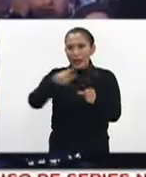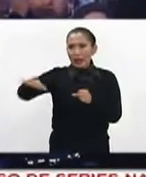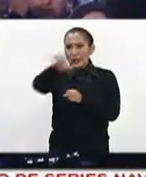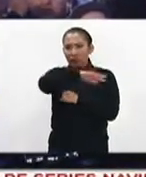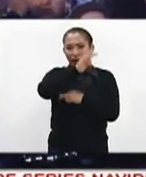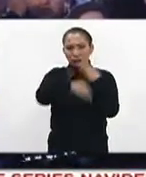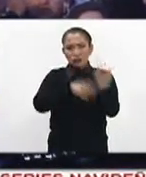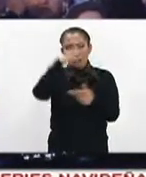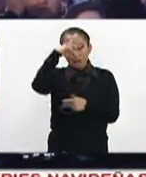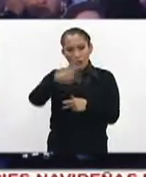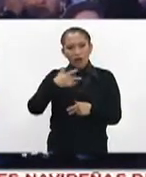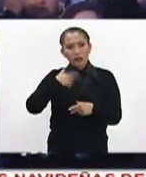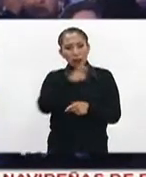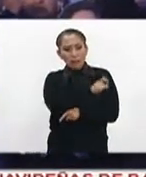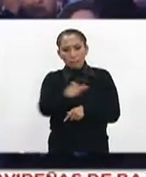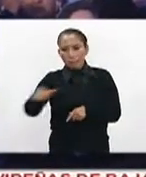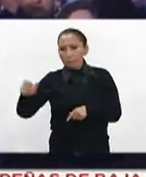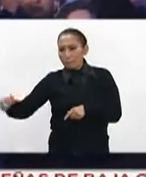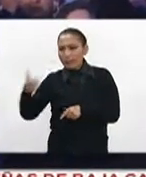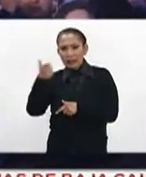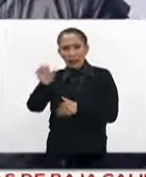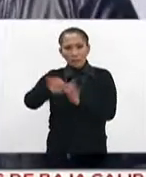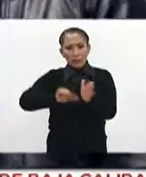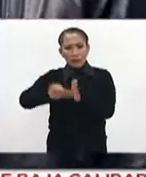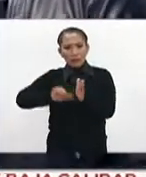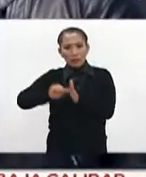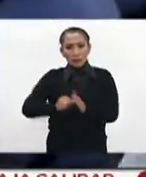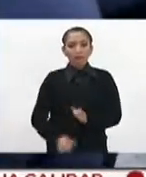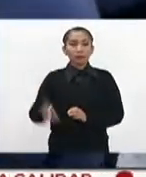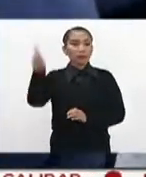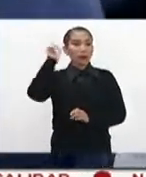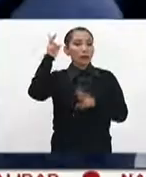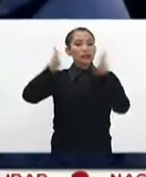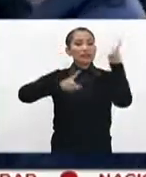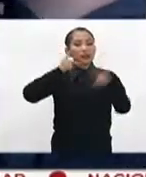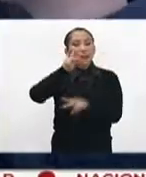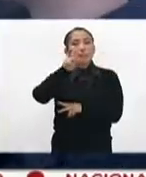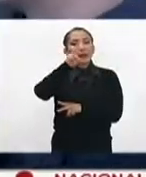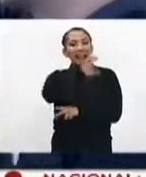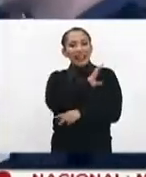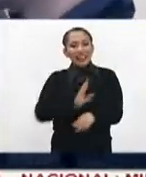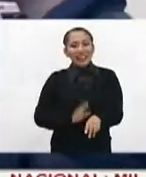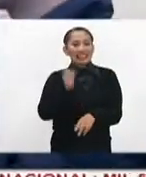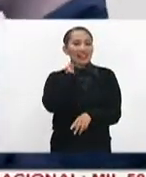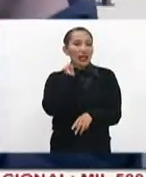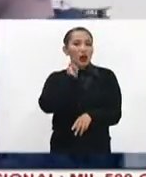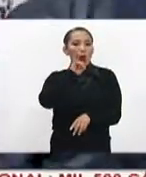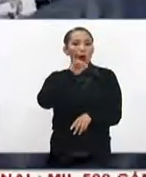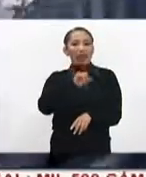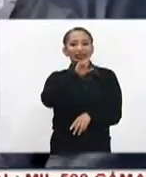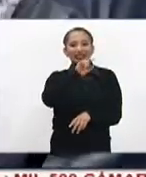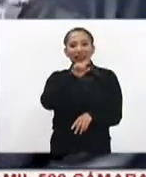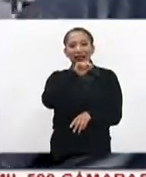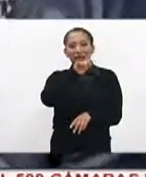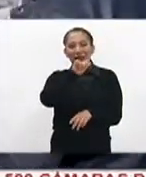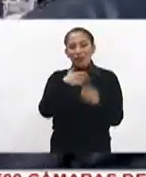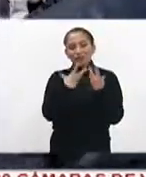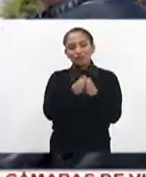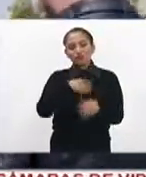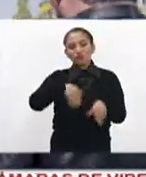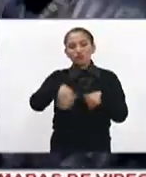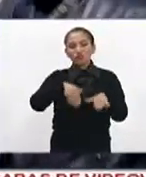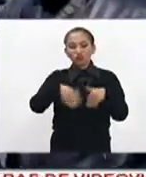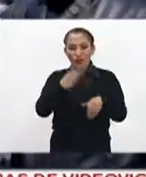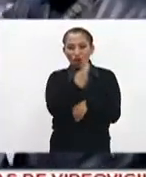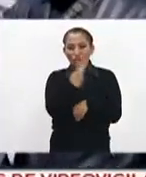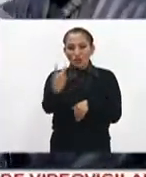que todos los mexicanos reciban una cantidad de dinero mensual. El domingo visitó al precandidato a senador Juan Cepeda, con quien caminó por las calles